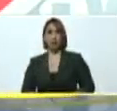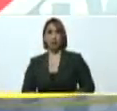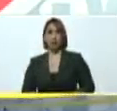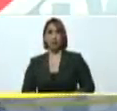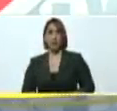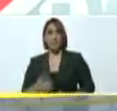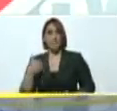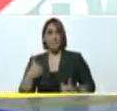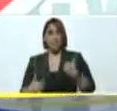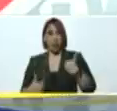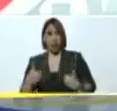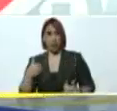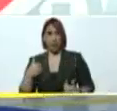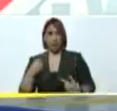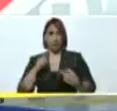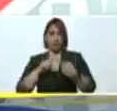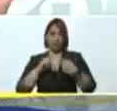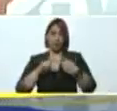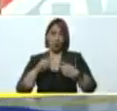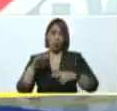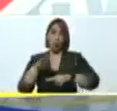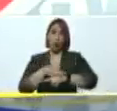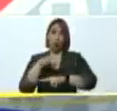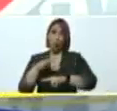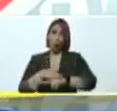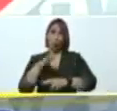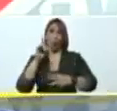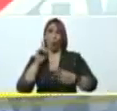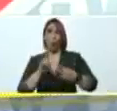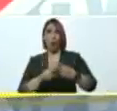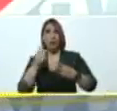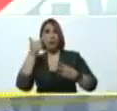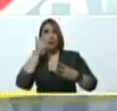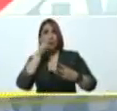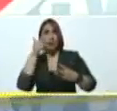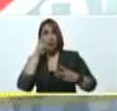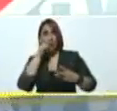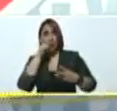miércoles, jueves, sábado.